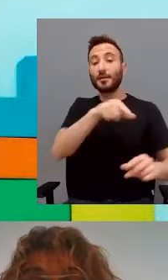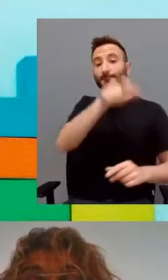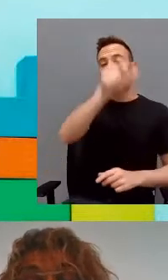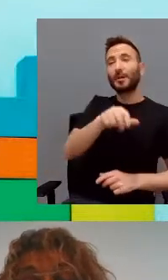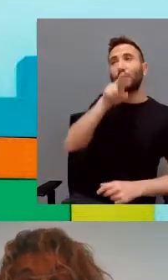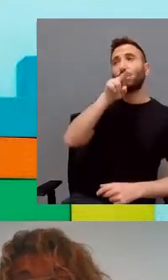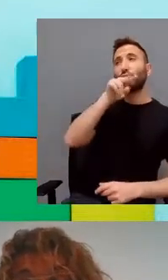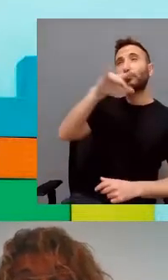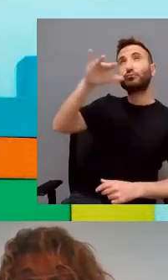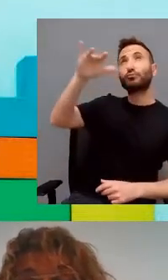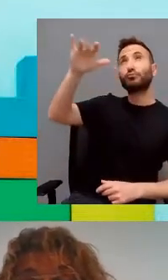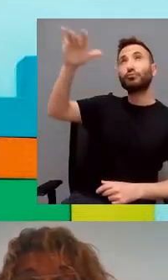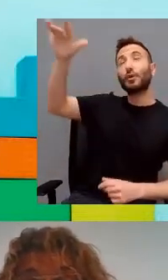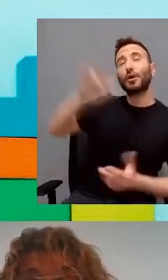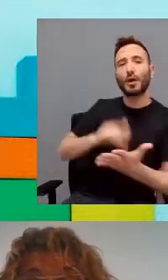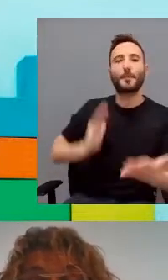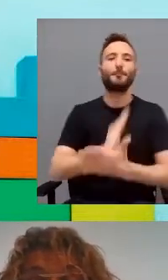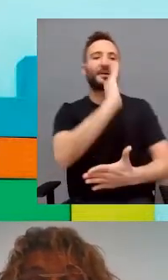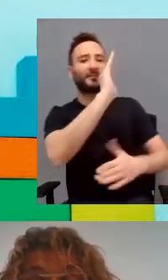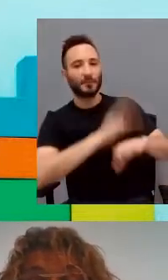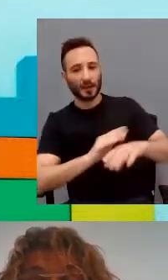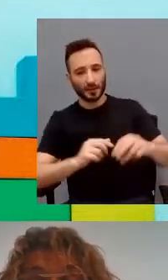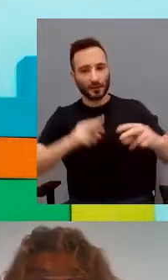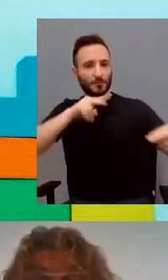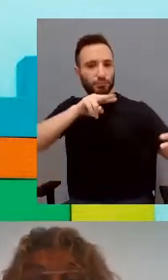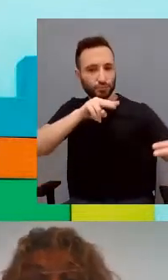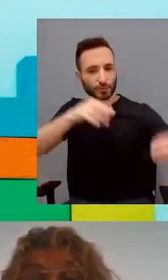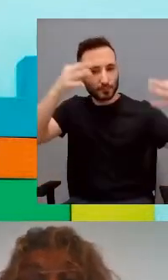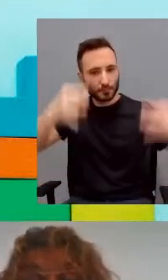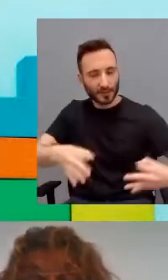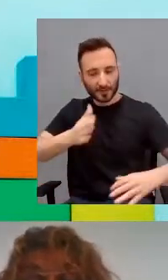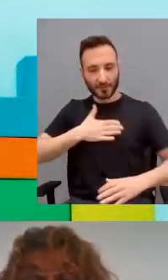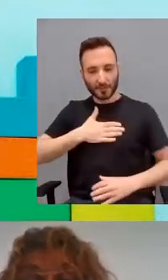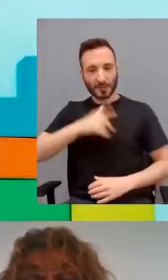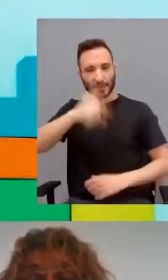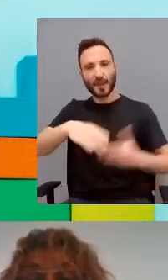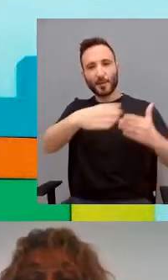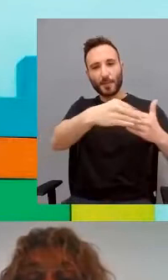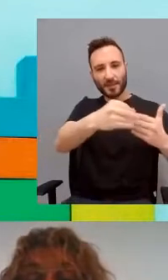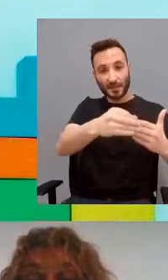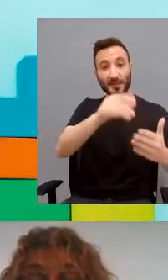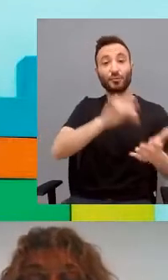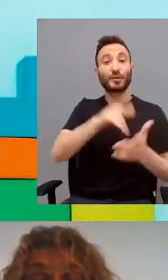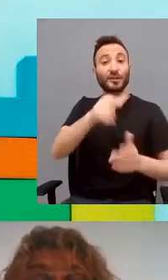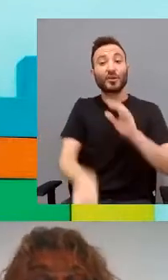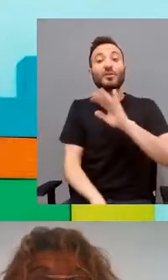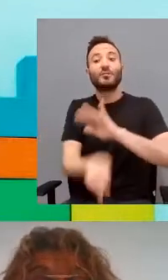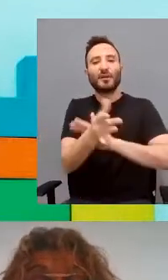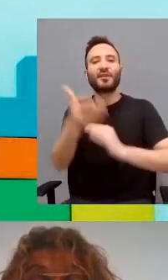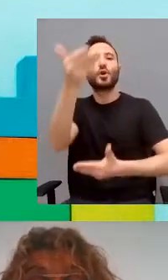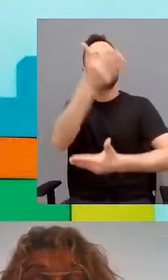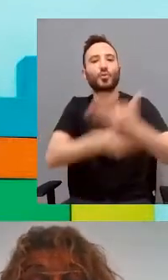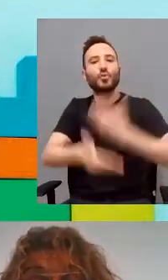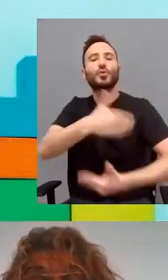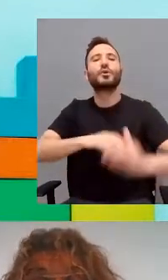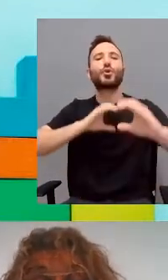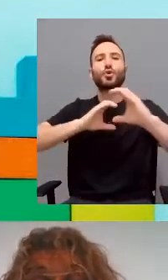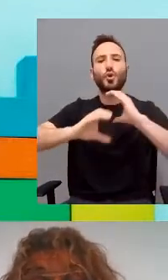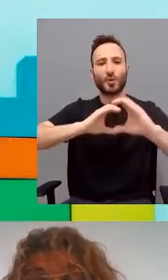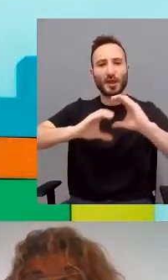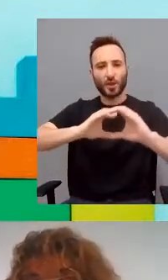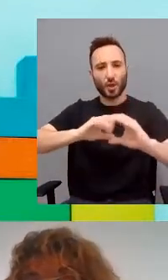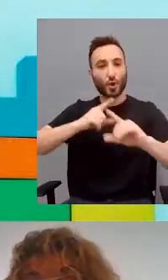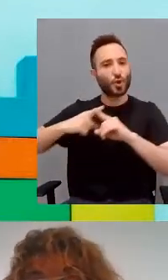la coherencia entre las representaciones dialógicas del paciente y las propias y promueva así un intercambio comunicativo compartido